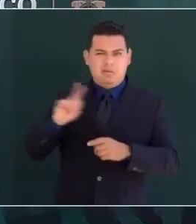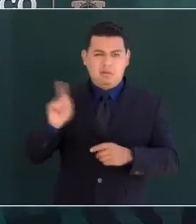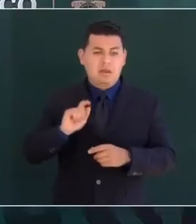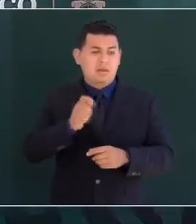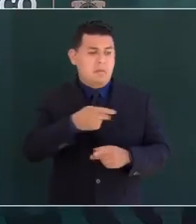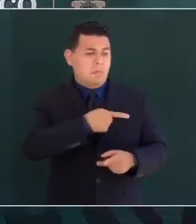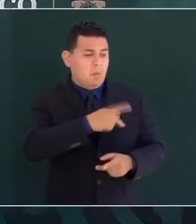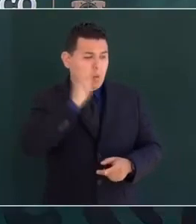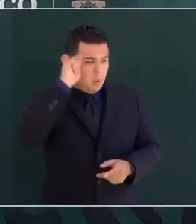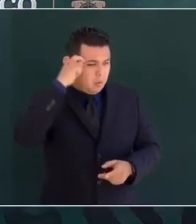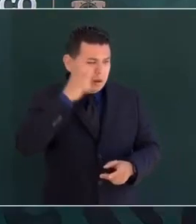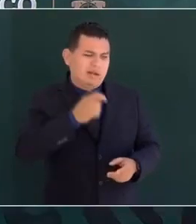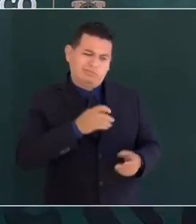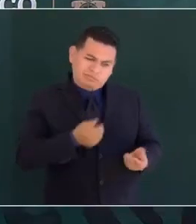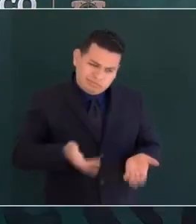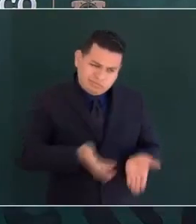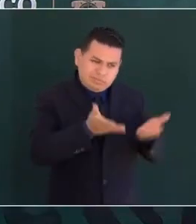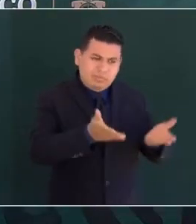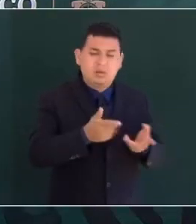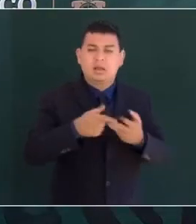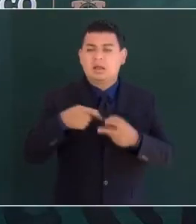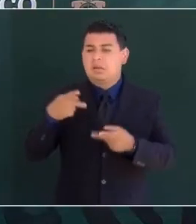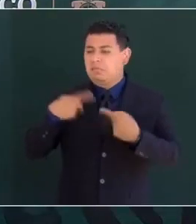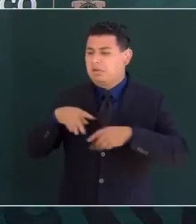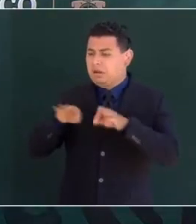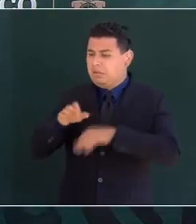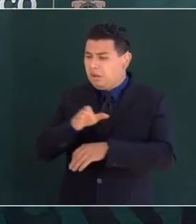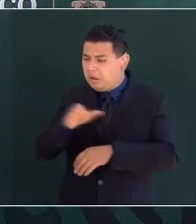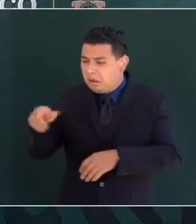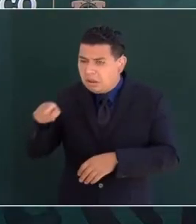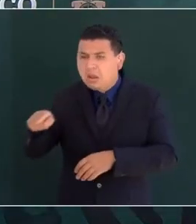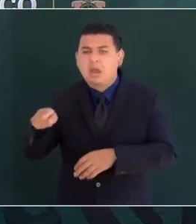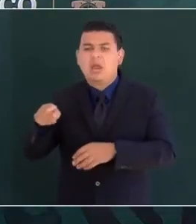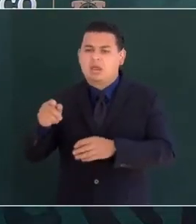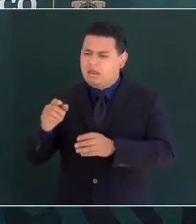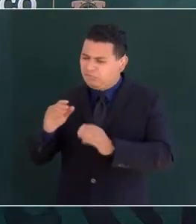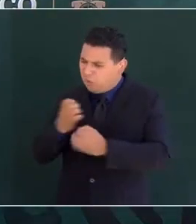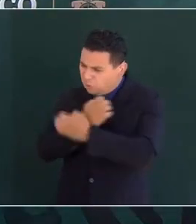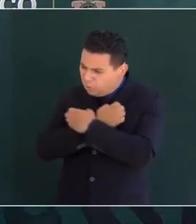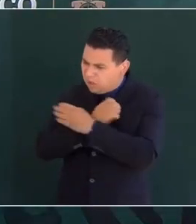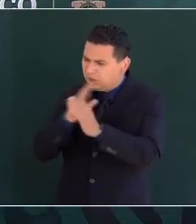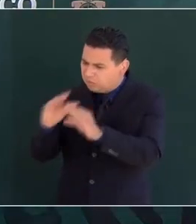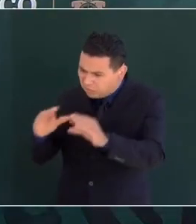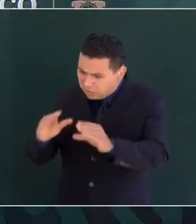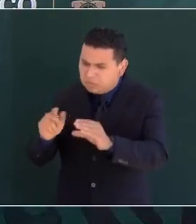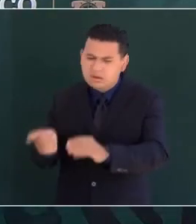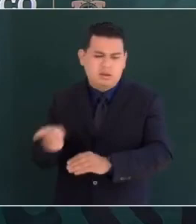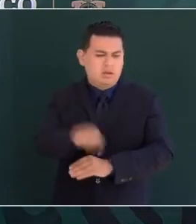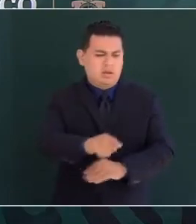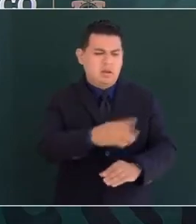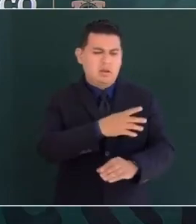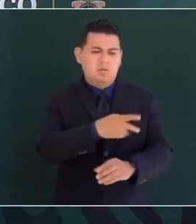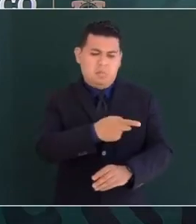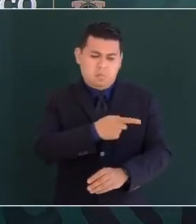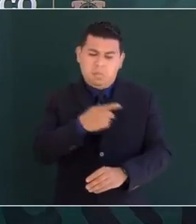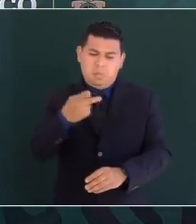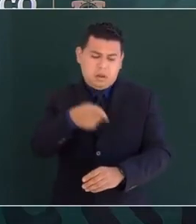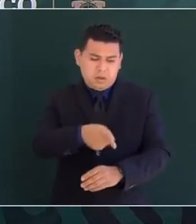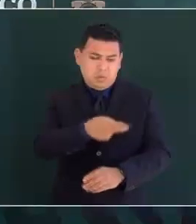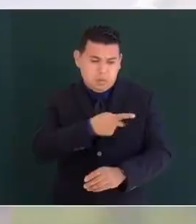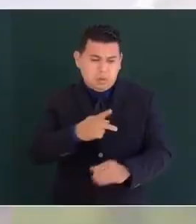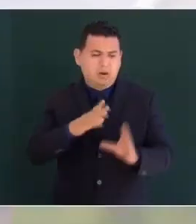que se eduque al hijo del campesino y del barretero igual que al hijo del más rico